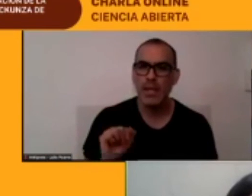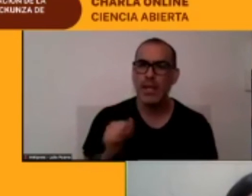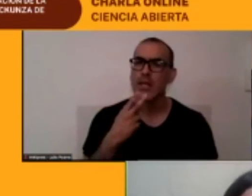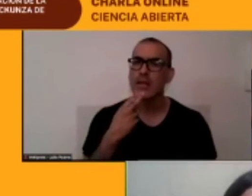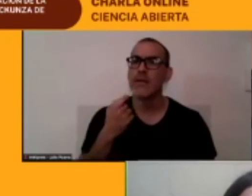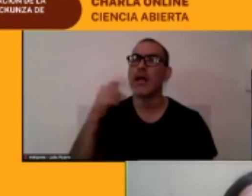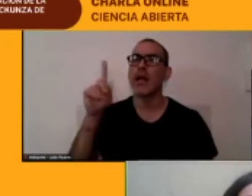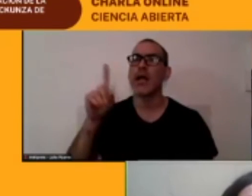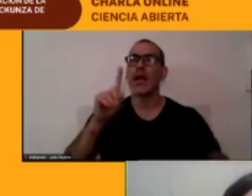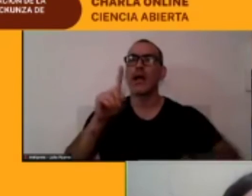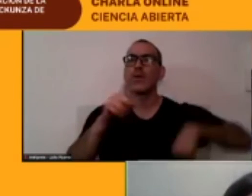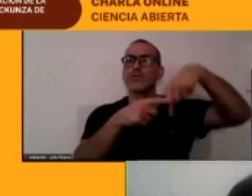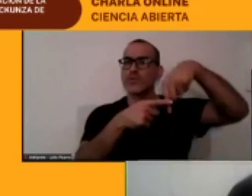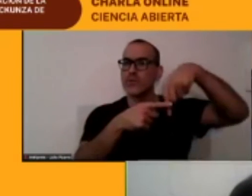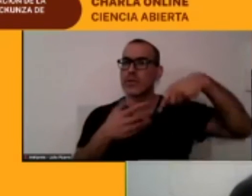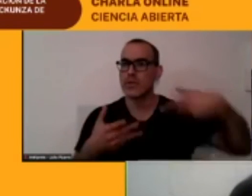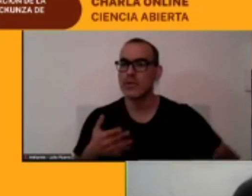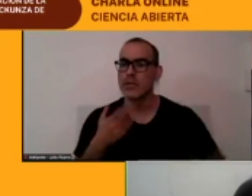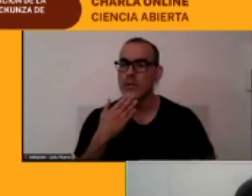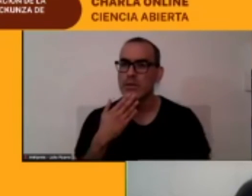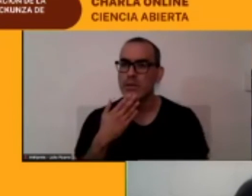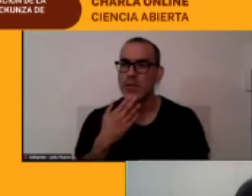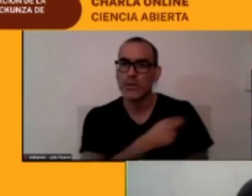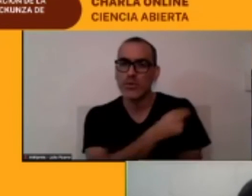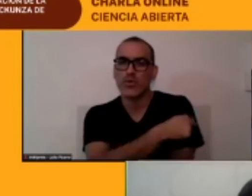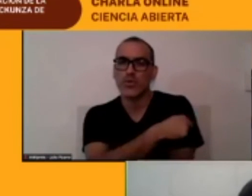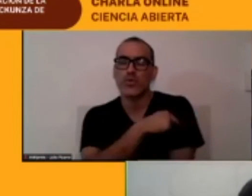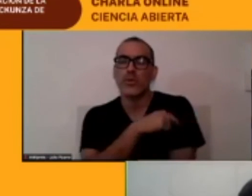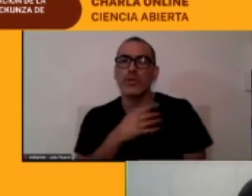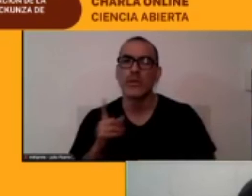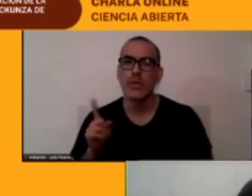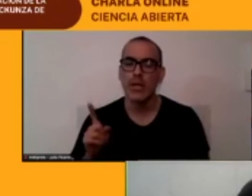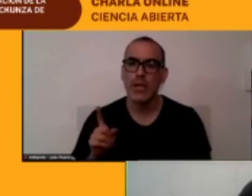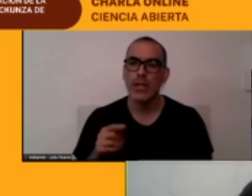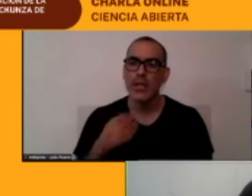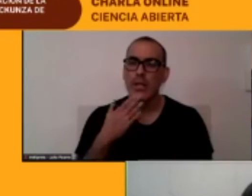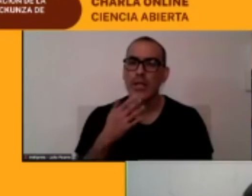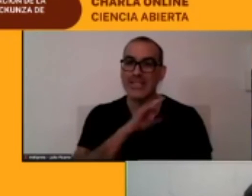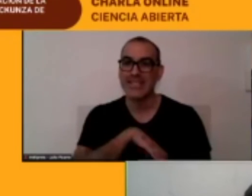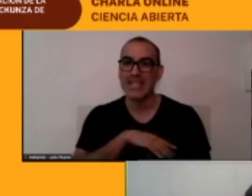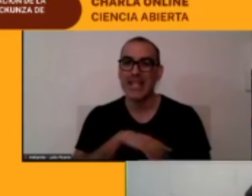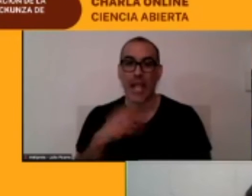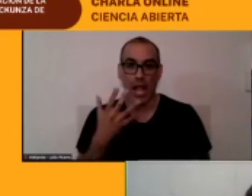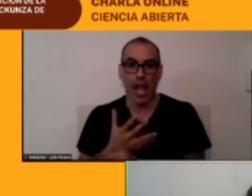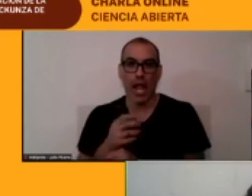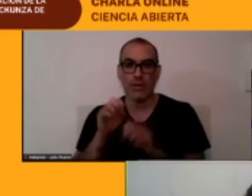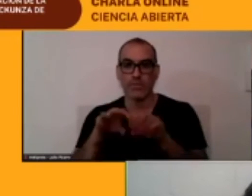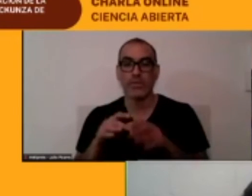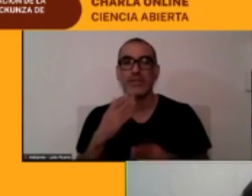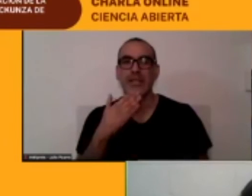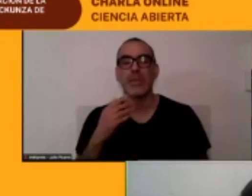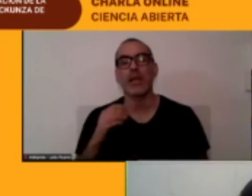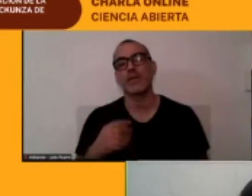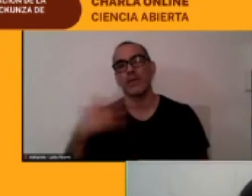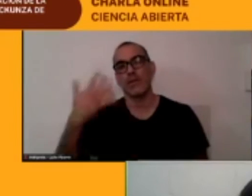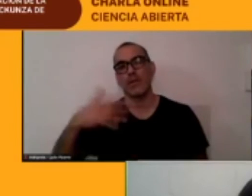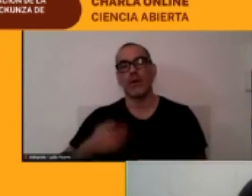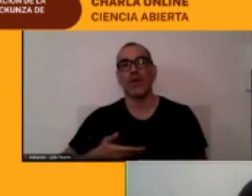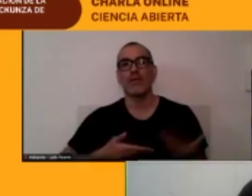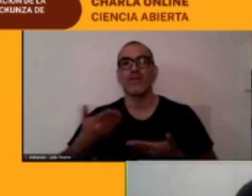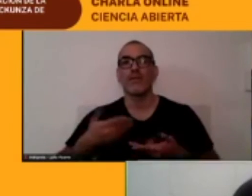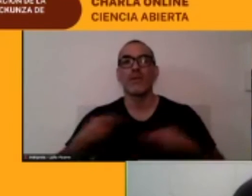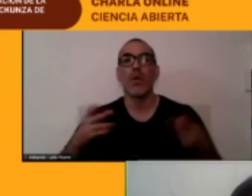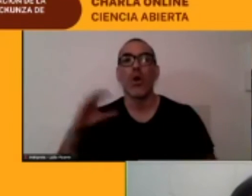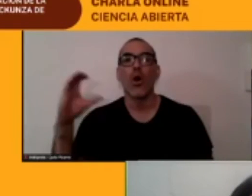que también cuando está acá en Chile ella cita esas capacitaciones ahora con Alia ha sido un gran aporte sobre todo en la segunda región